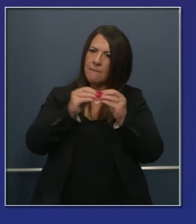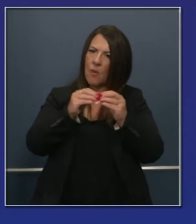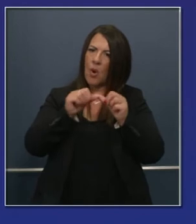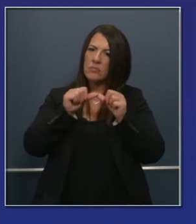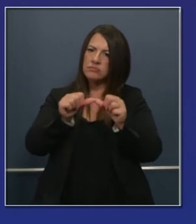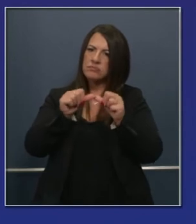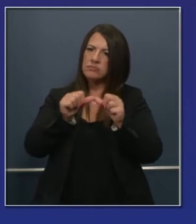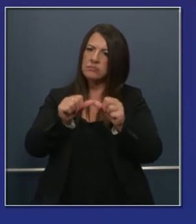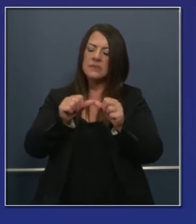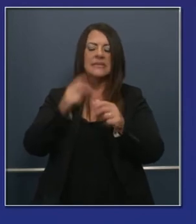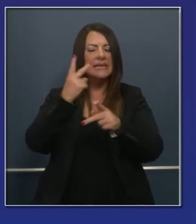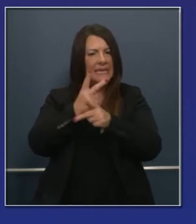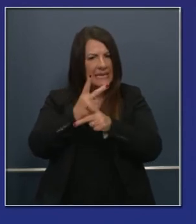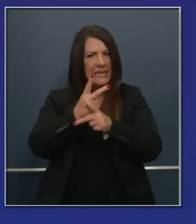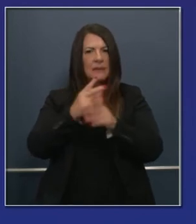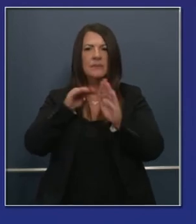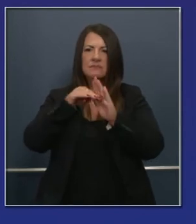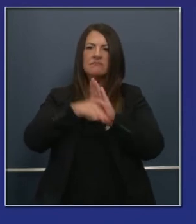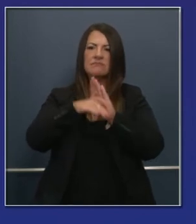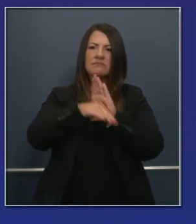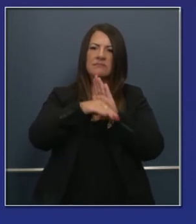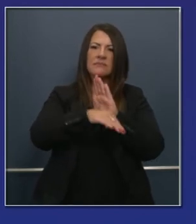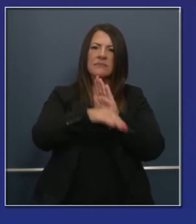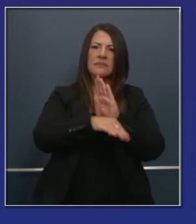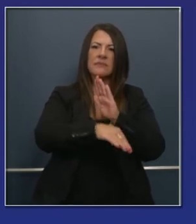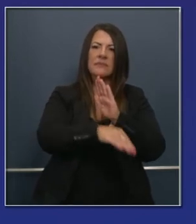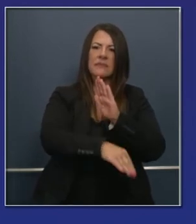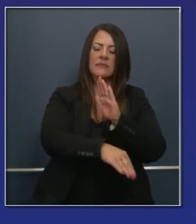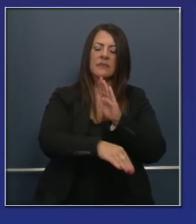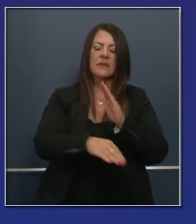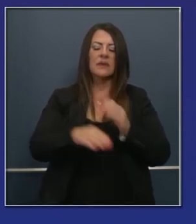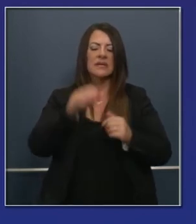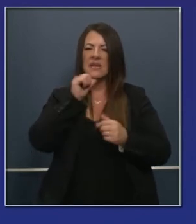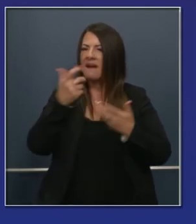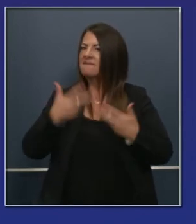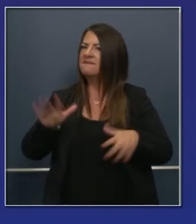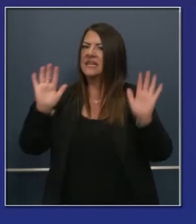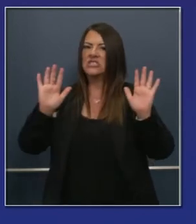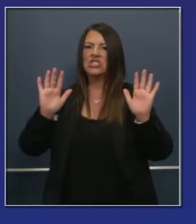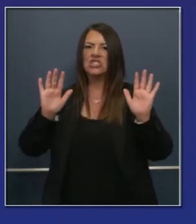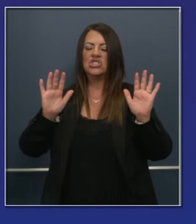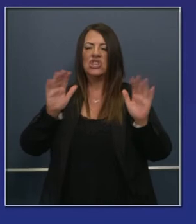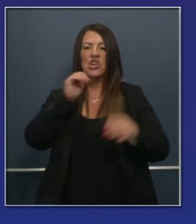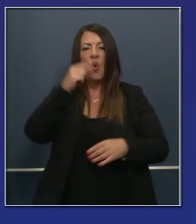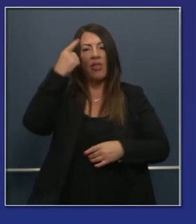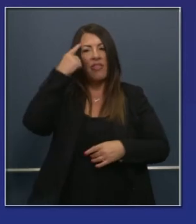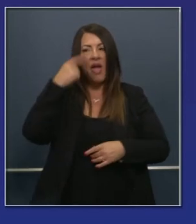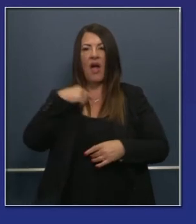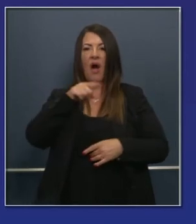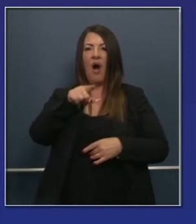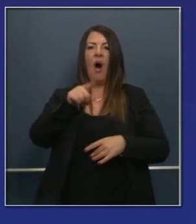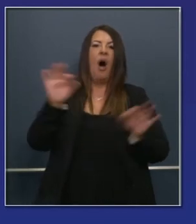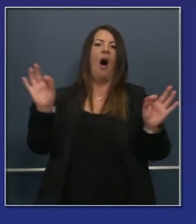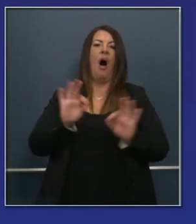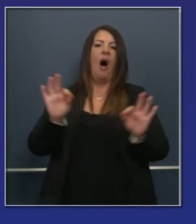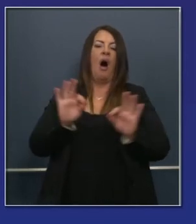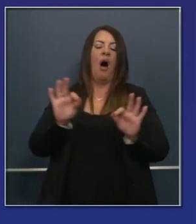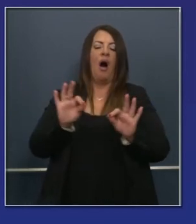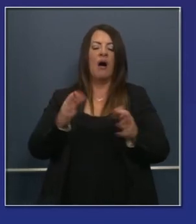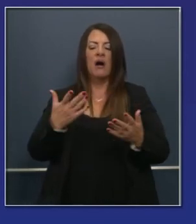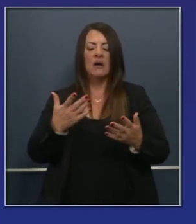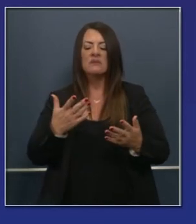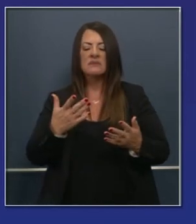Tenemos que ver más estabilidad. Tenemos que ver esa línea a seguir bajando en esa dirección. definitivamente no hemos salido. No tomen esta foto